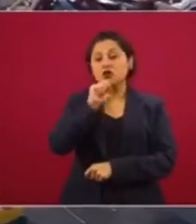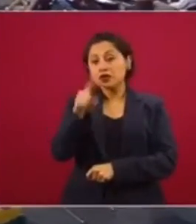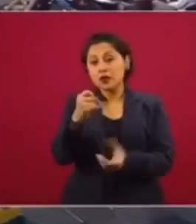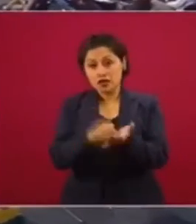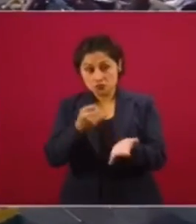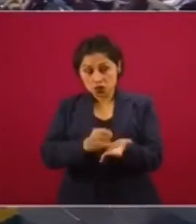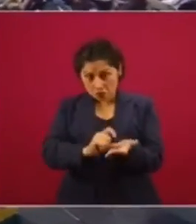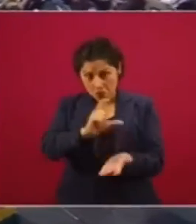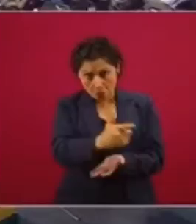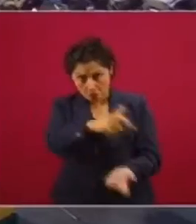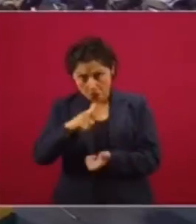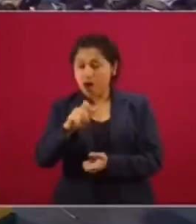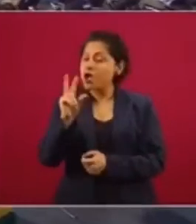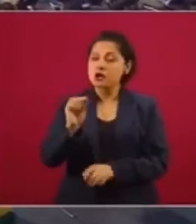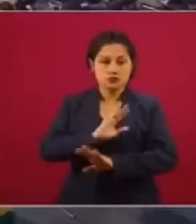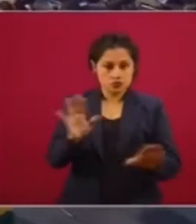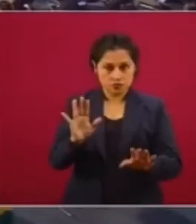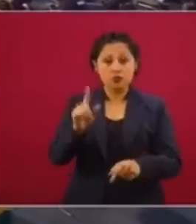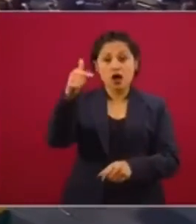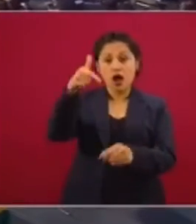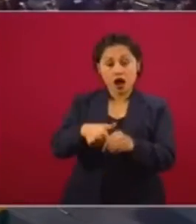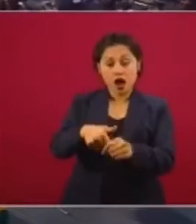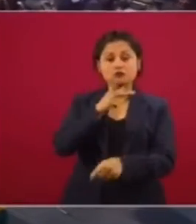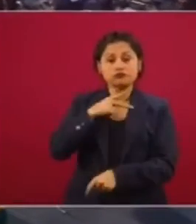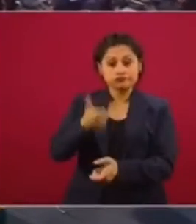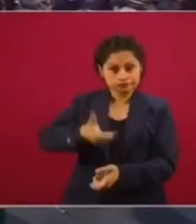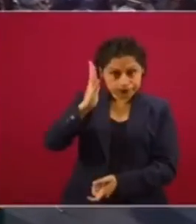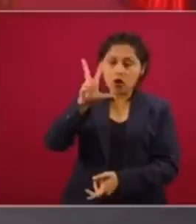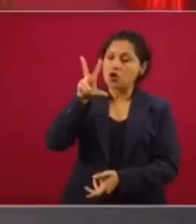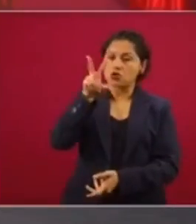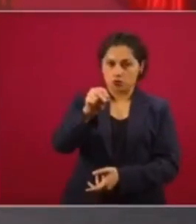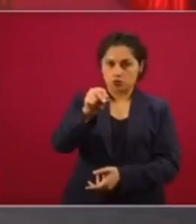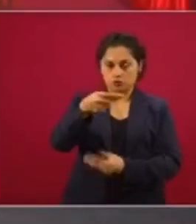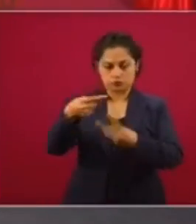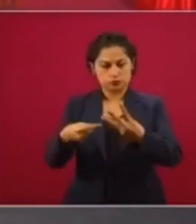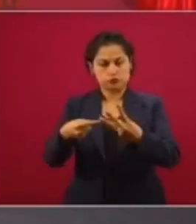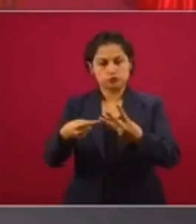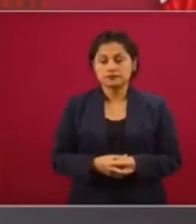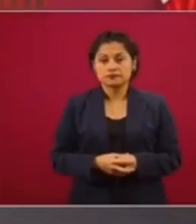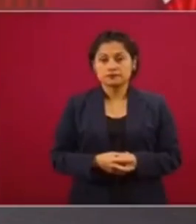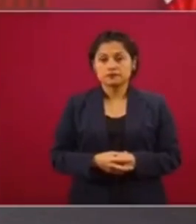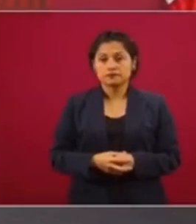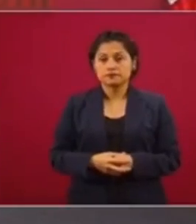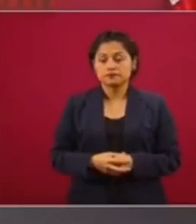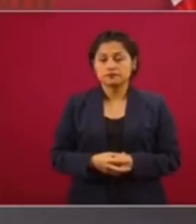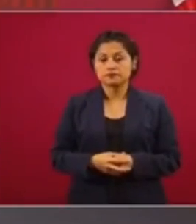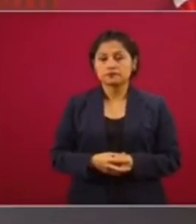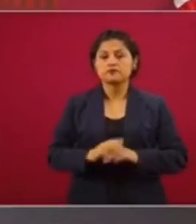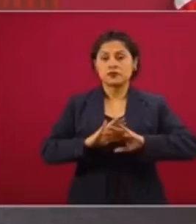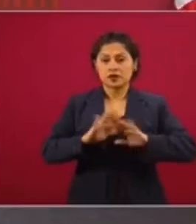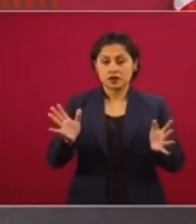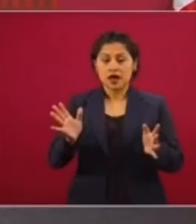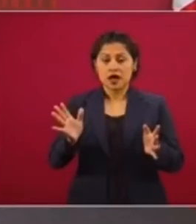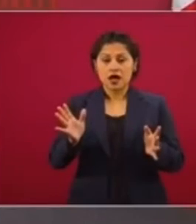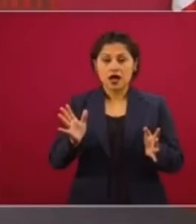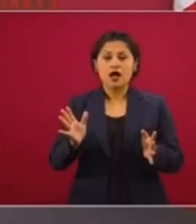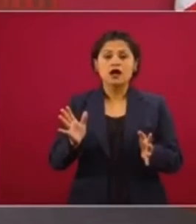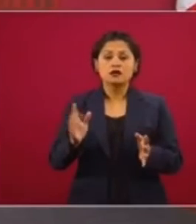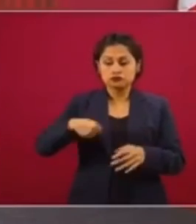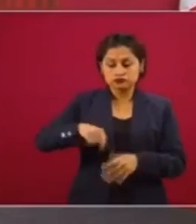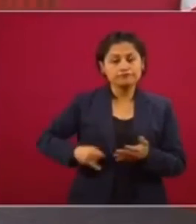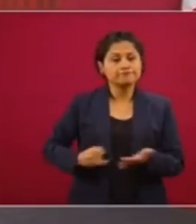Decidimos no aumentar el precio de las gasolinas. Y decidimos fortalecer la política de austeridad